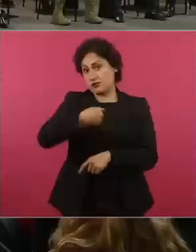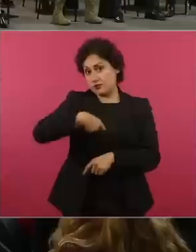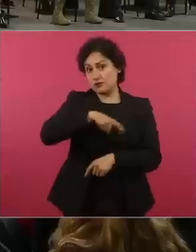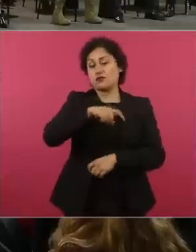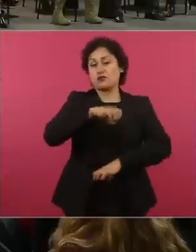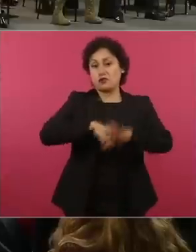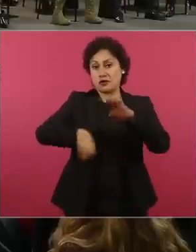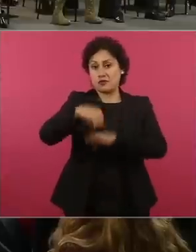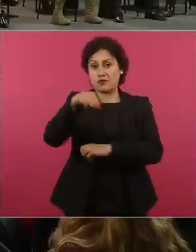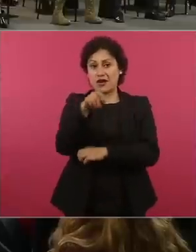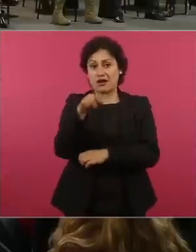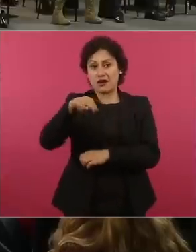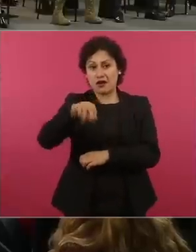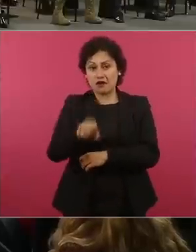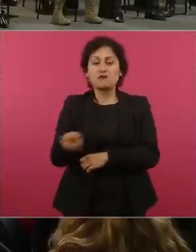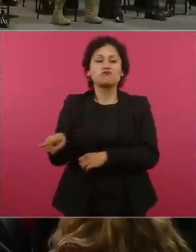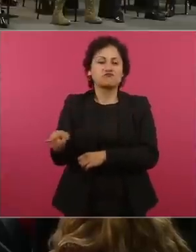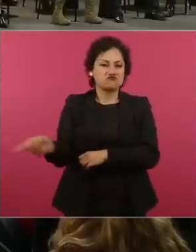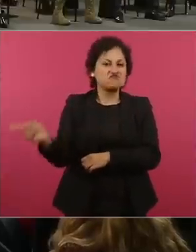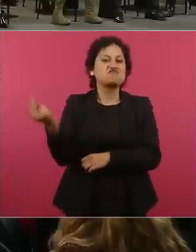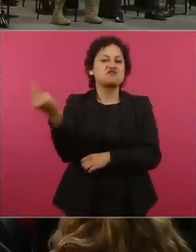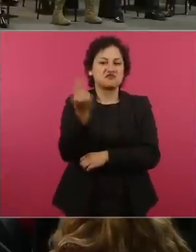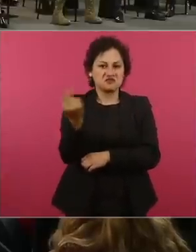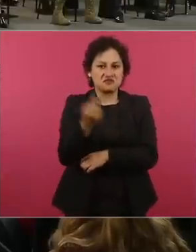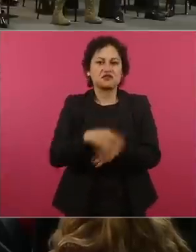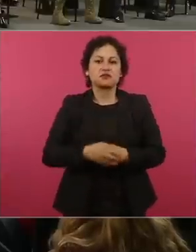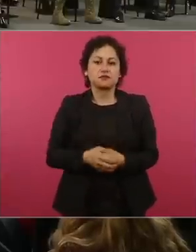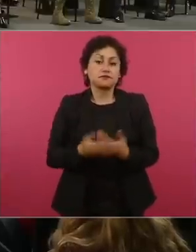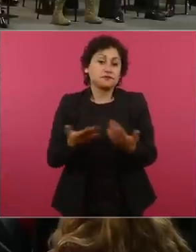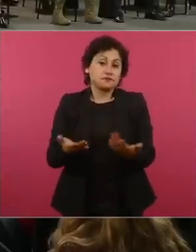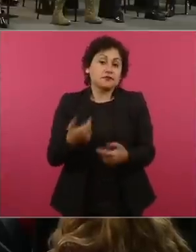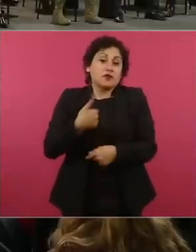muchísimo gusto que ahora, después de muchos años,